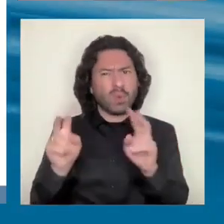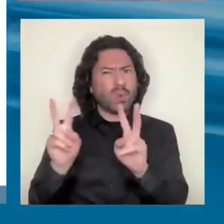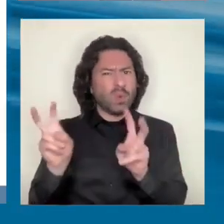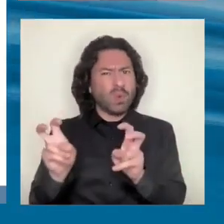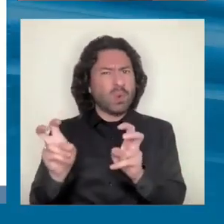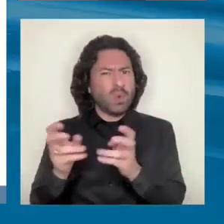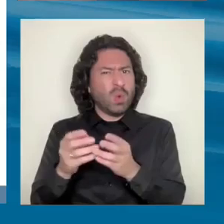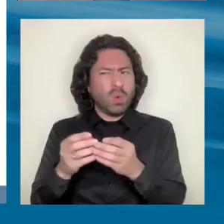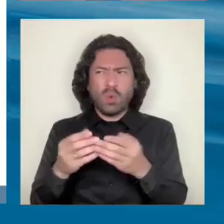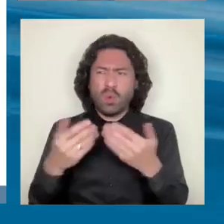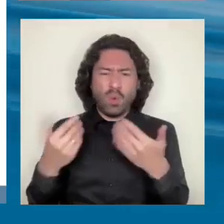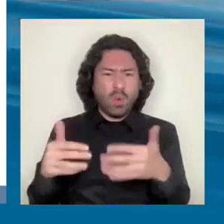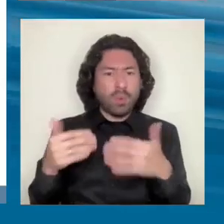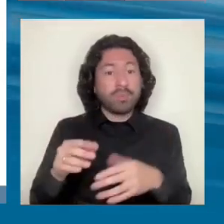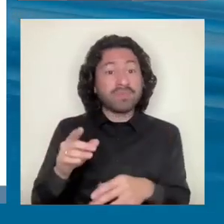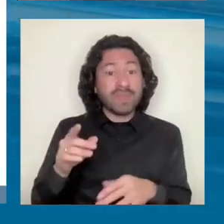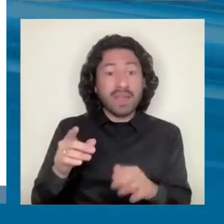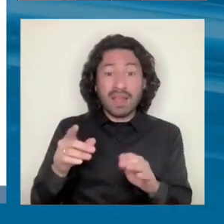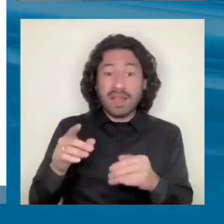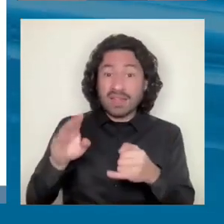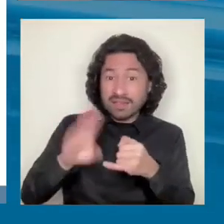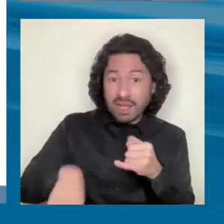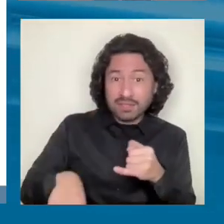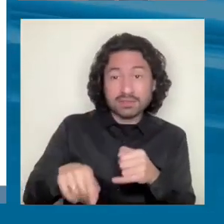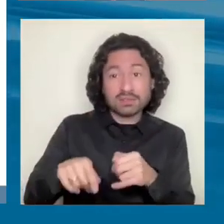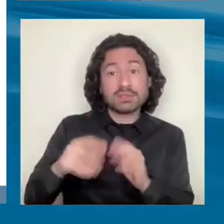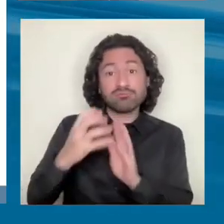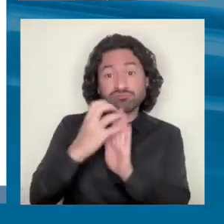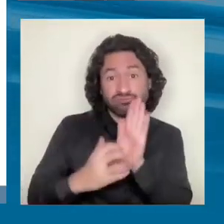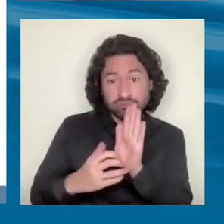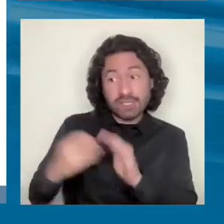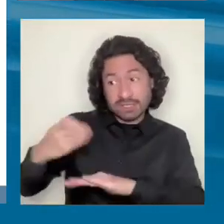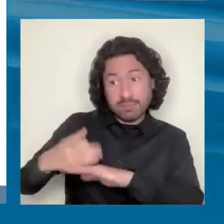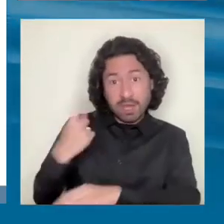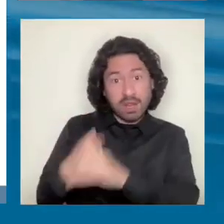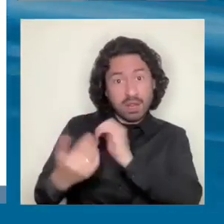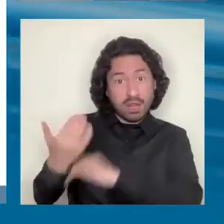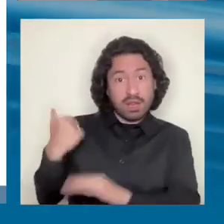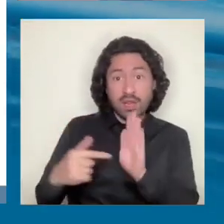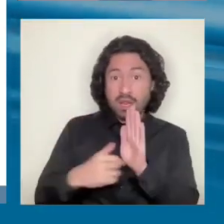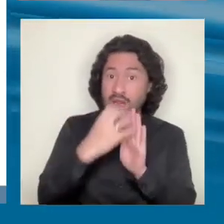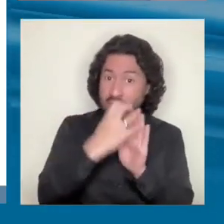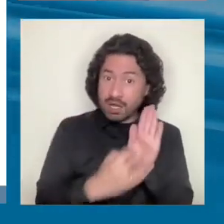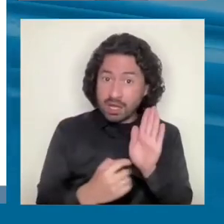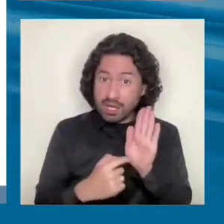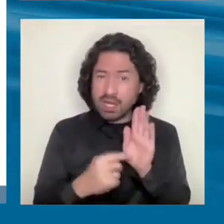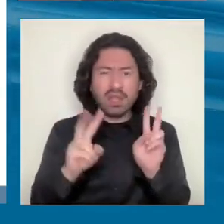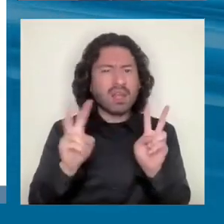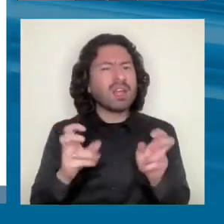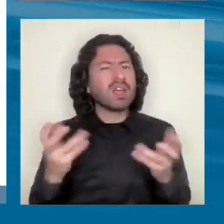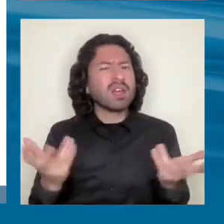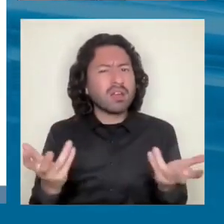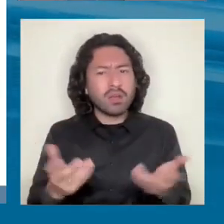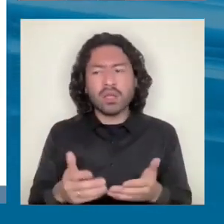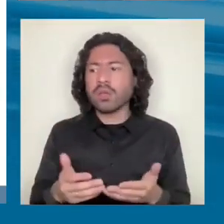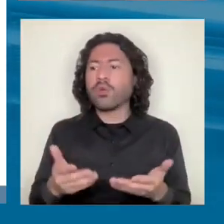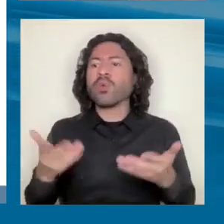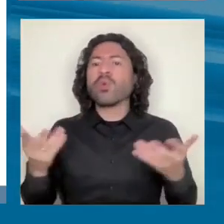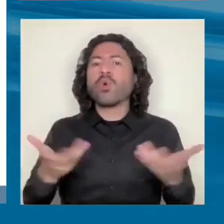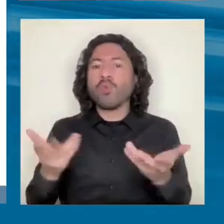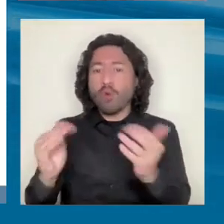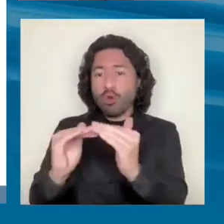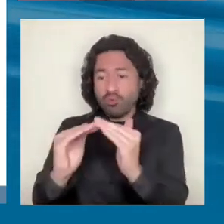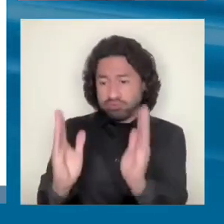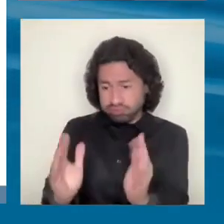último reporte, Panorama Social de la CEPAL del año pasado, lo dedicamos justamente a el tema de cómo fortalecer la institucionalidad